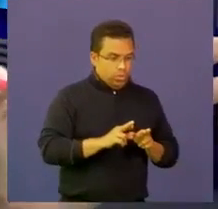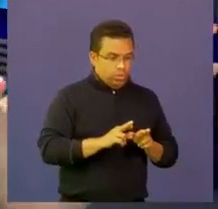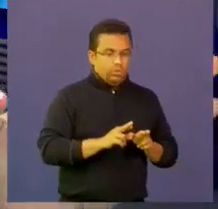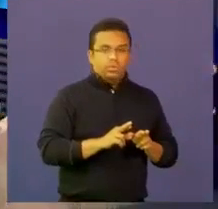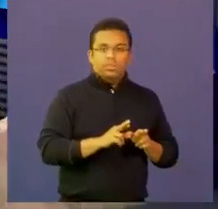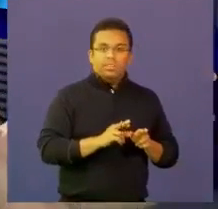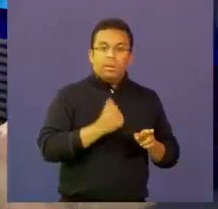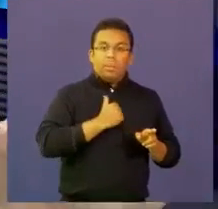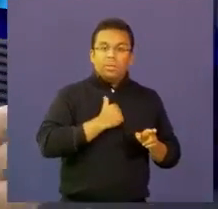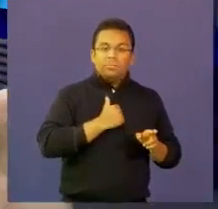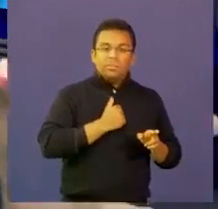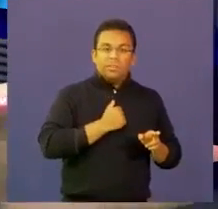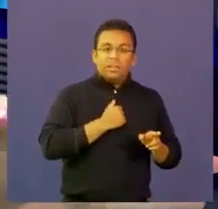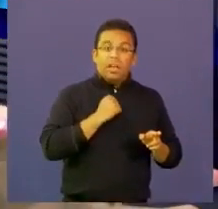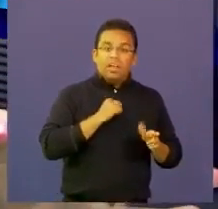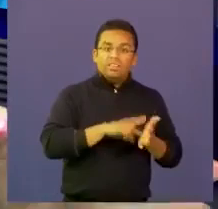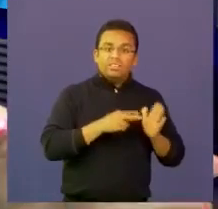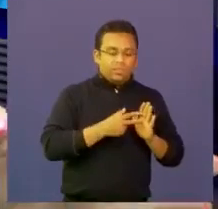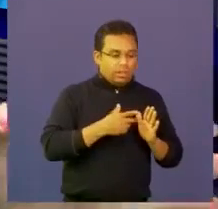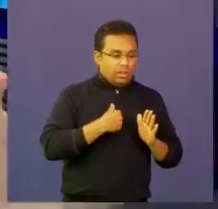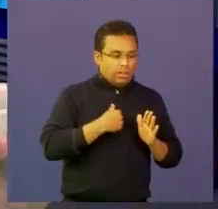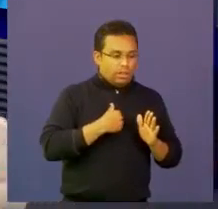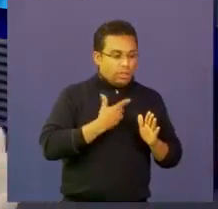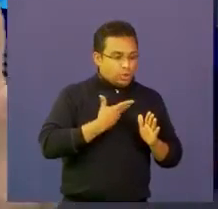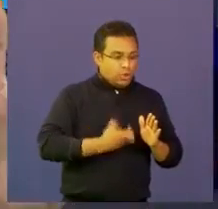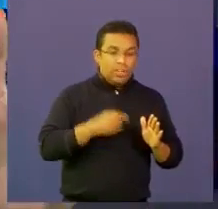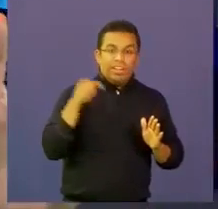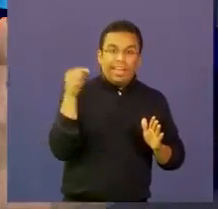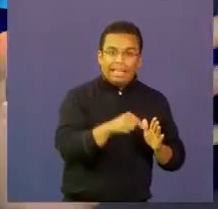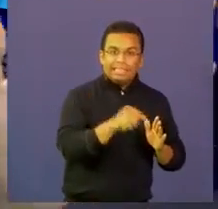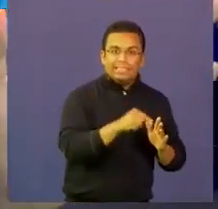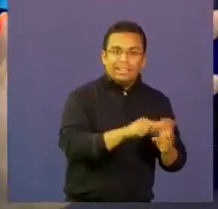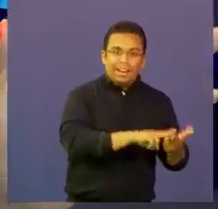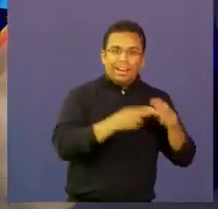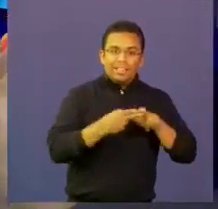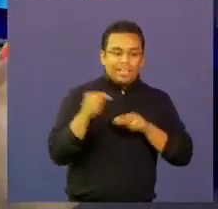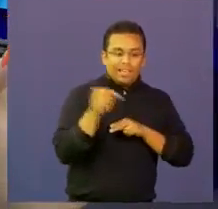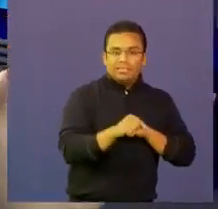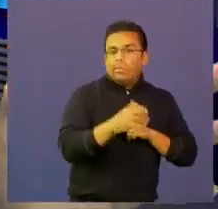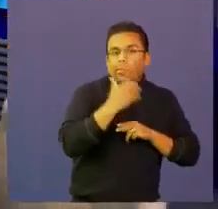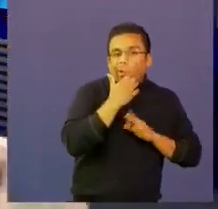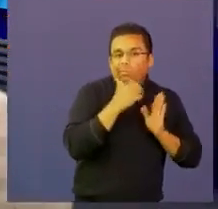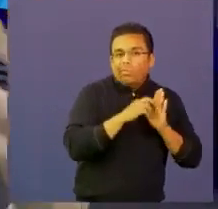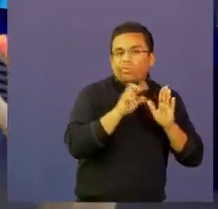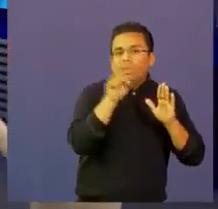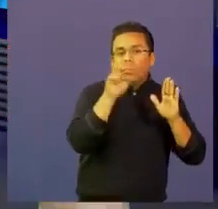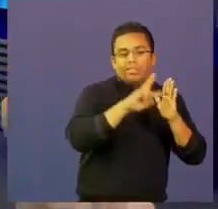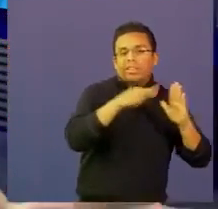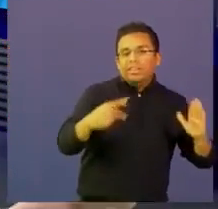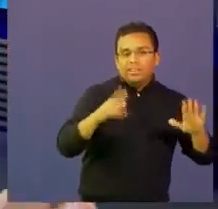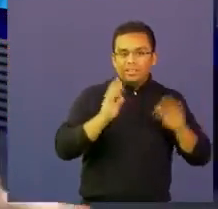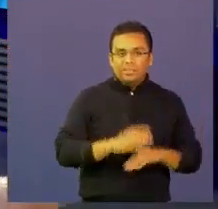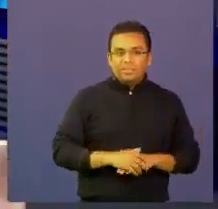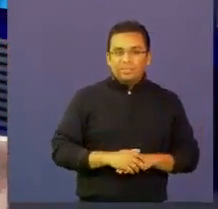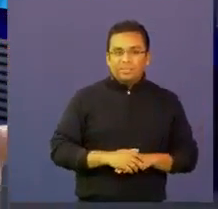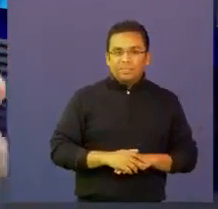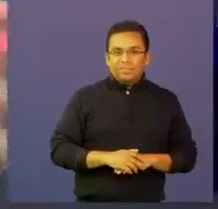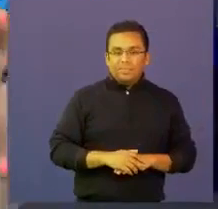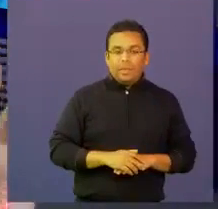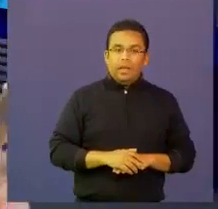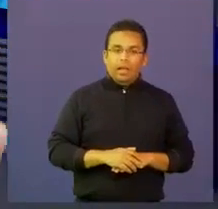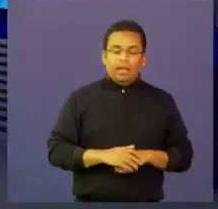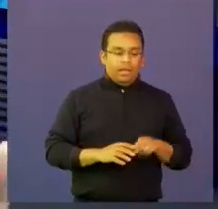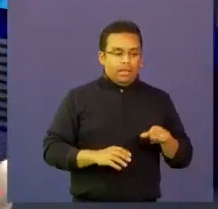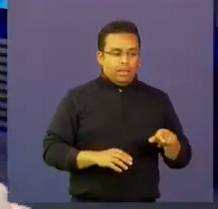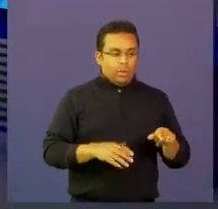vocacionalmente define que puede estudiar una carrera afín, tecnológica, por ejemplo. Entonces, para nosotros ha sido muy importante hacer